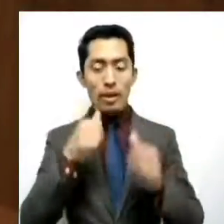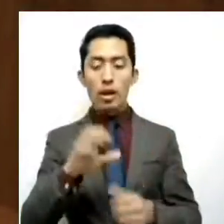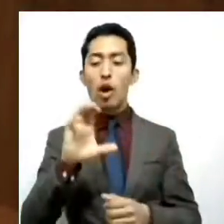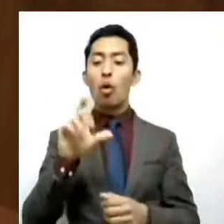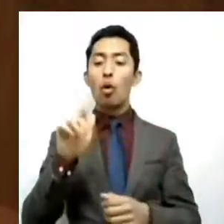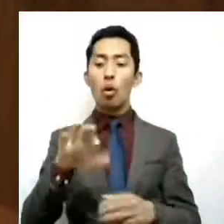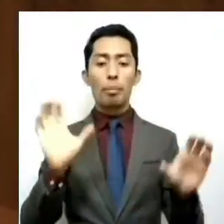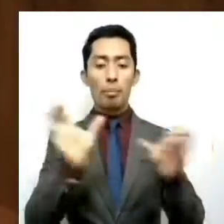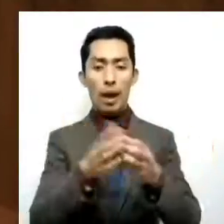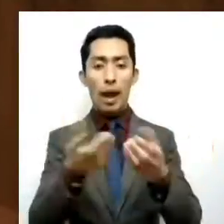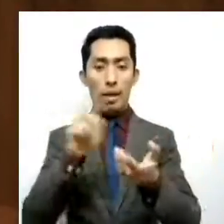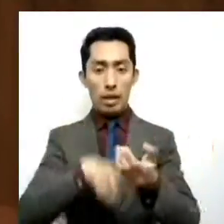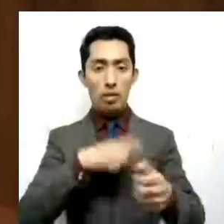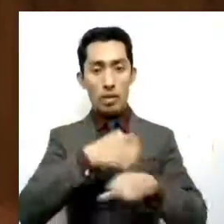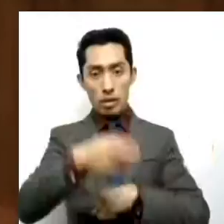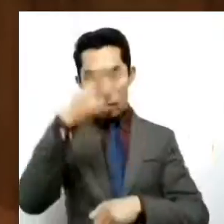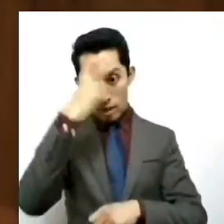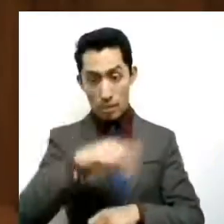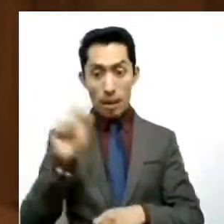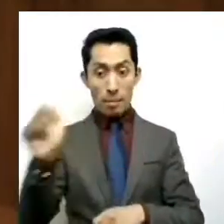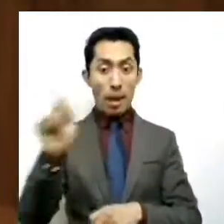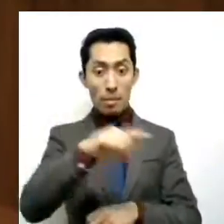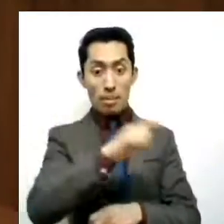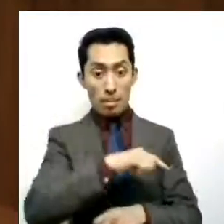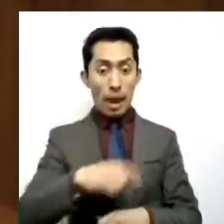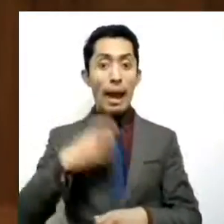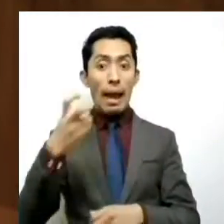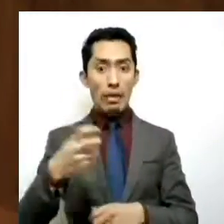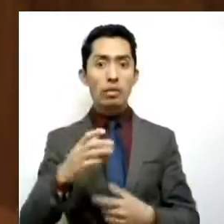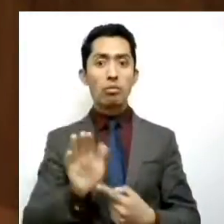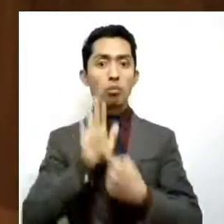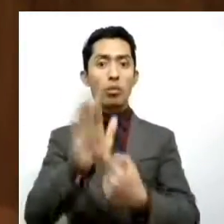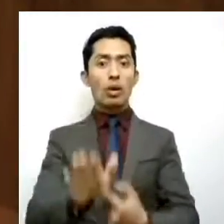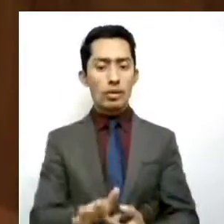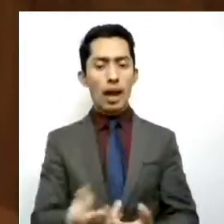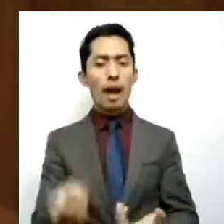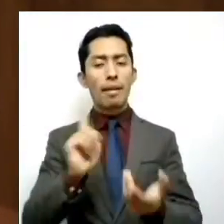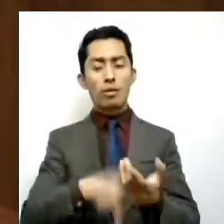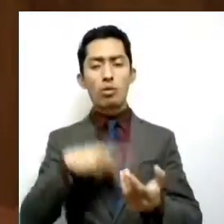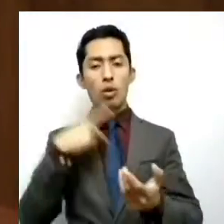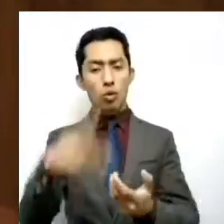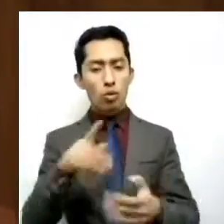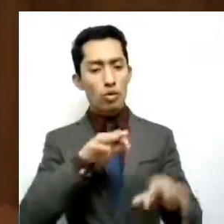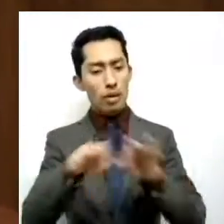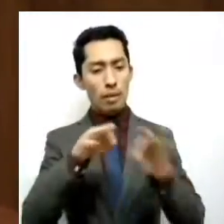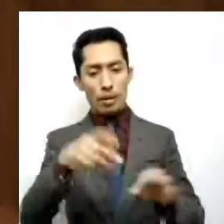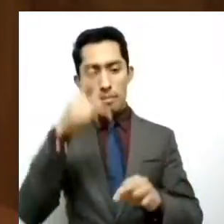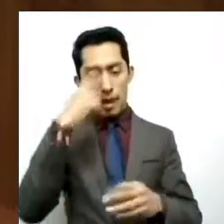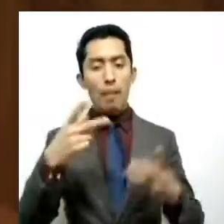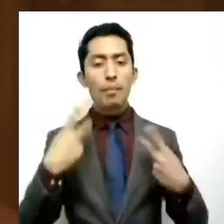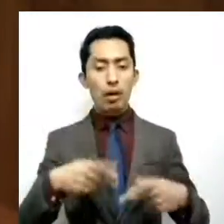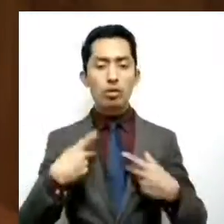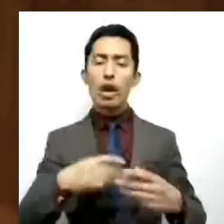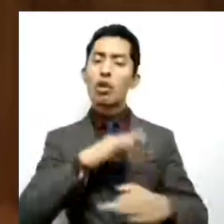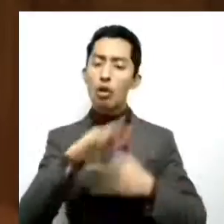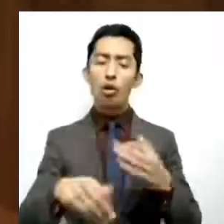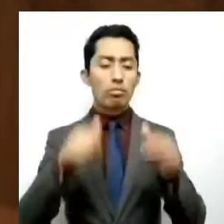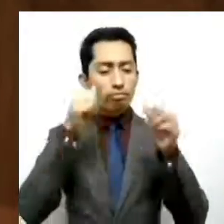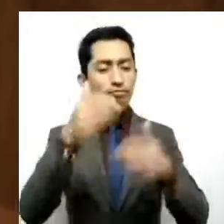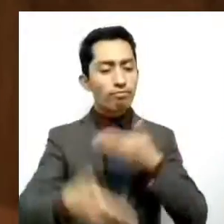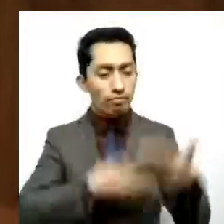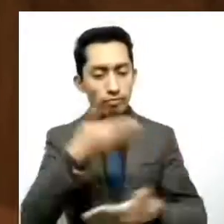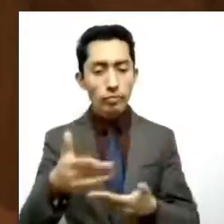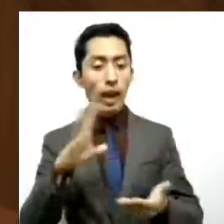en el Estado de México han dado ejemplo de arraigada vocación para servir a los demás y de actuar bajo elevadas